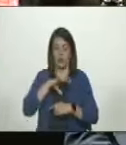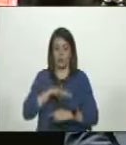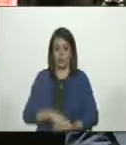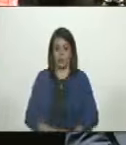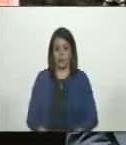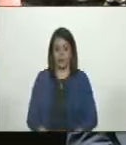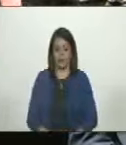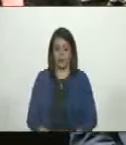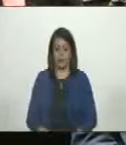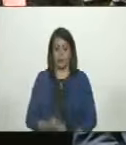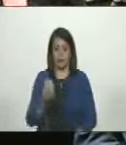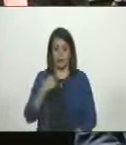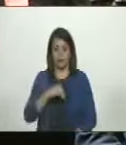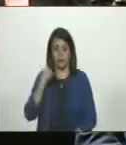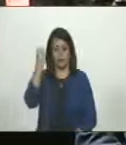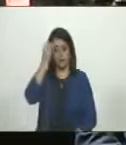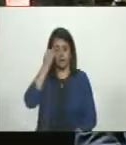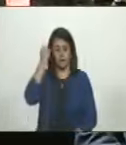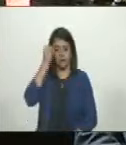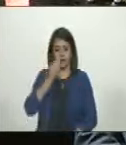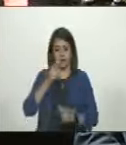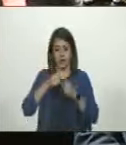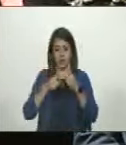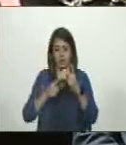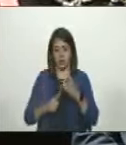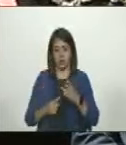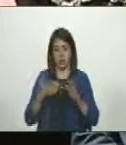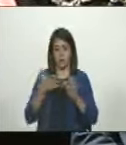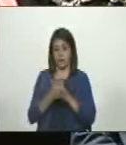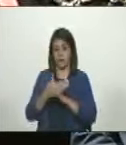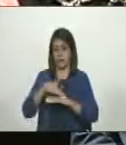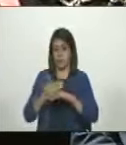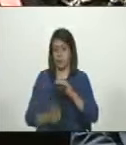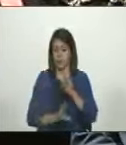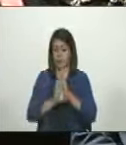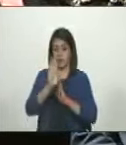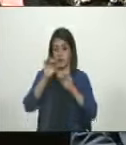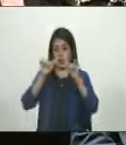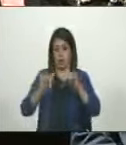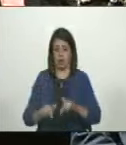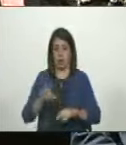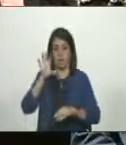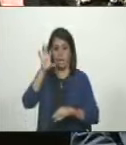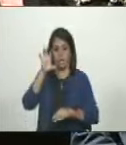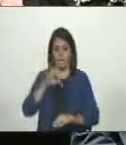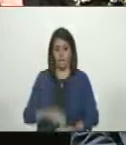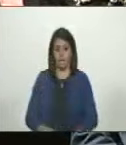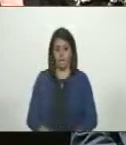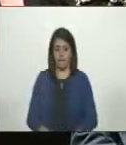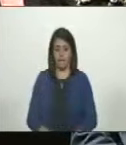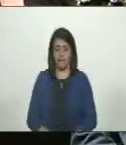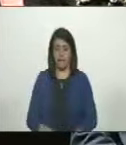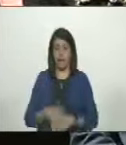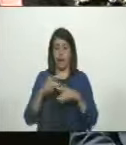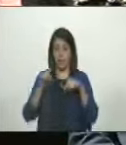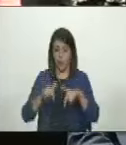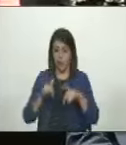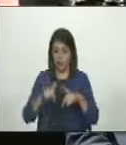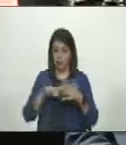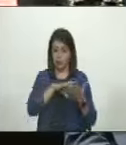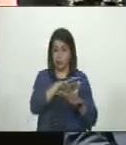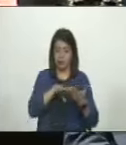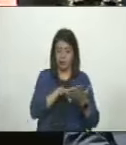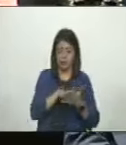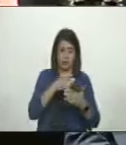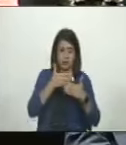sobre todo si consideramos las condiciones en las cuales se desarrolla el país en la coyuntura actual y